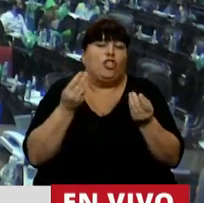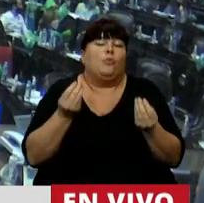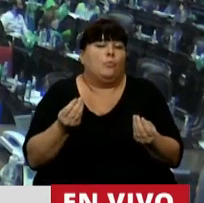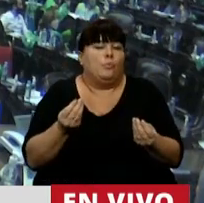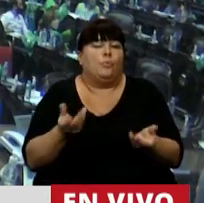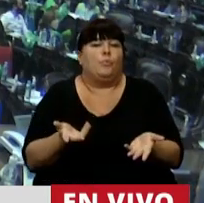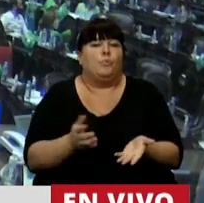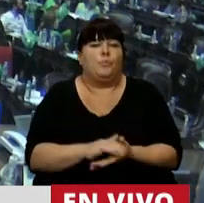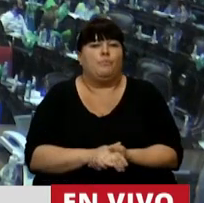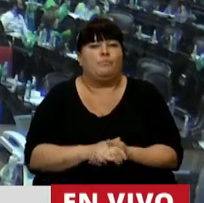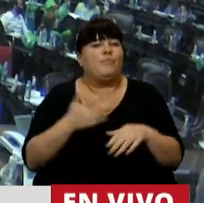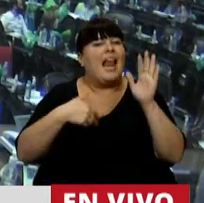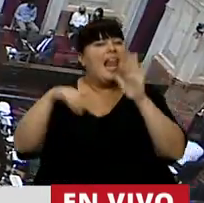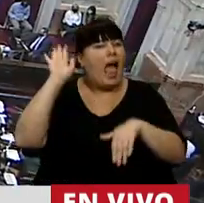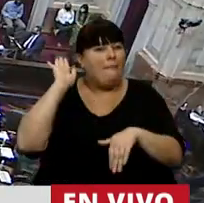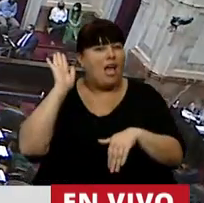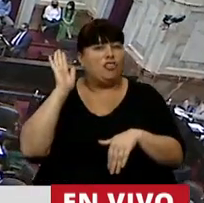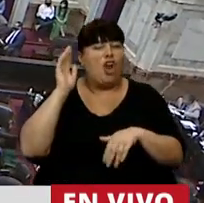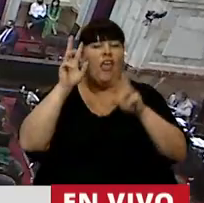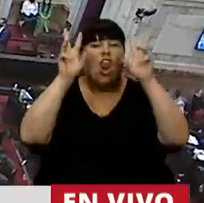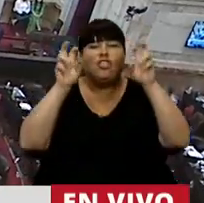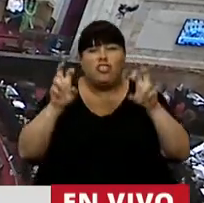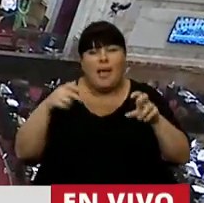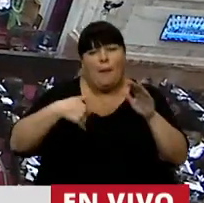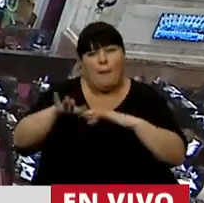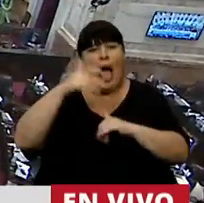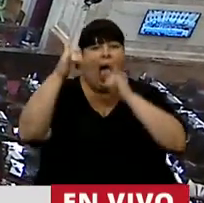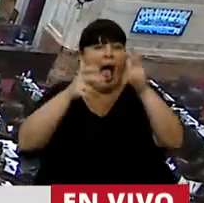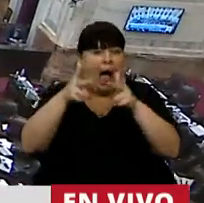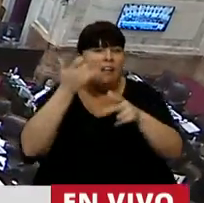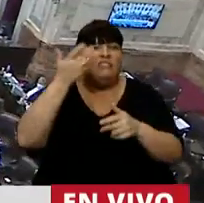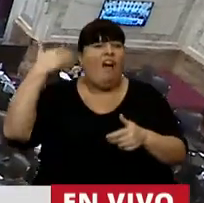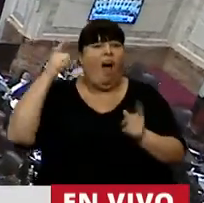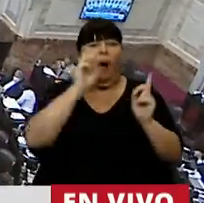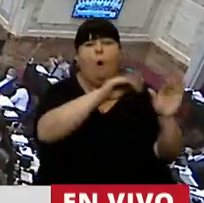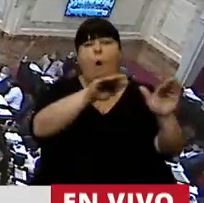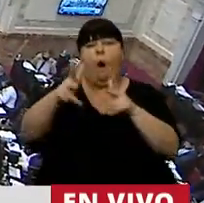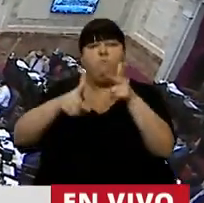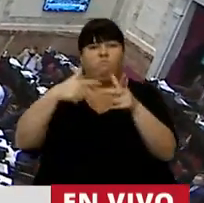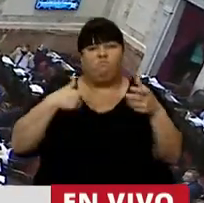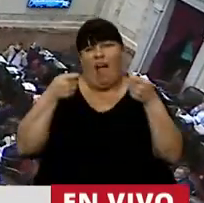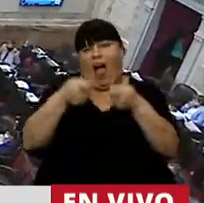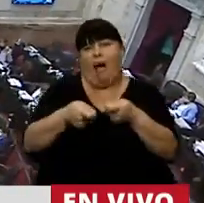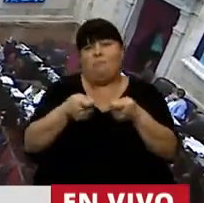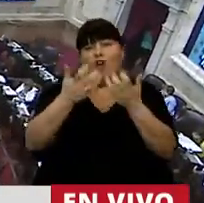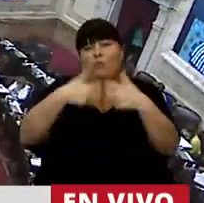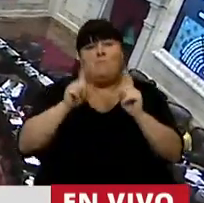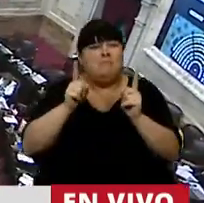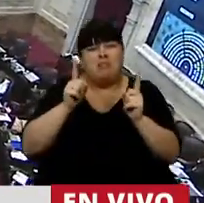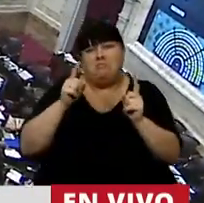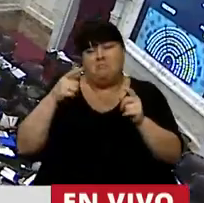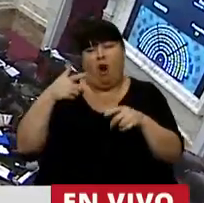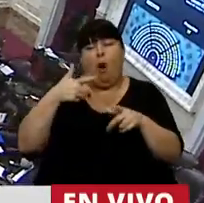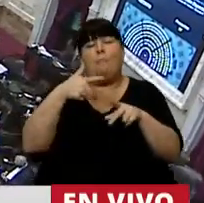la mayoría de las cuestiones que yo venía a plantear, bueno, están planteadas por quienes acompañamos este proyecto